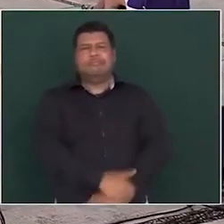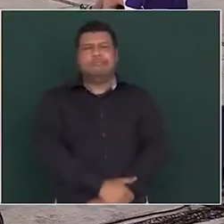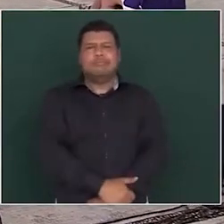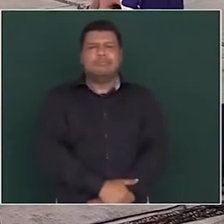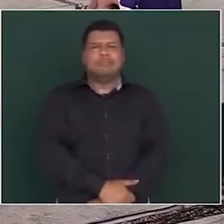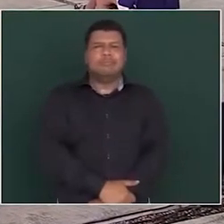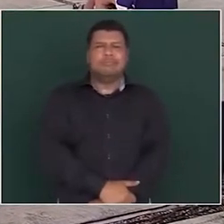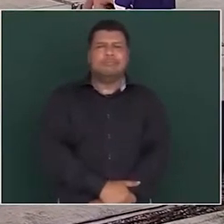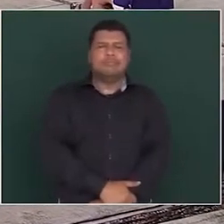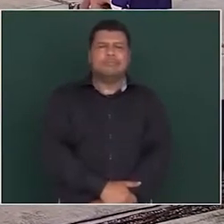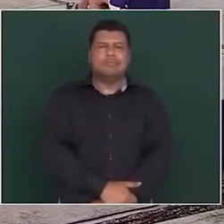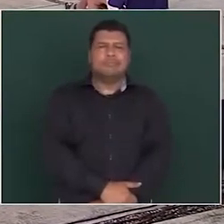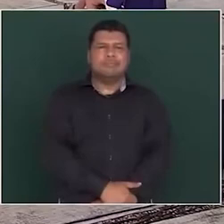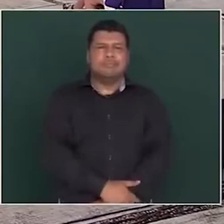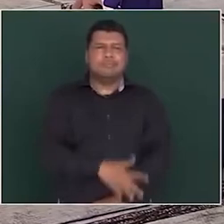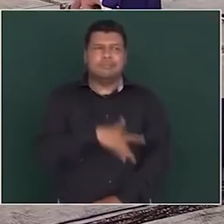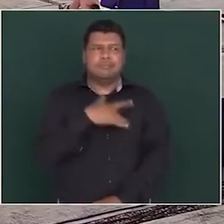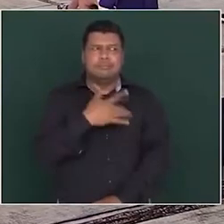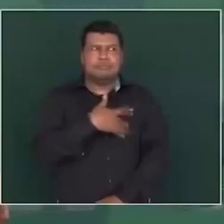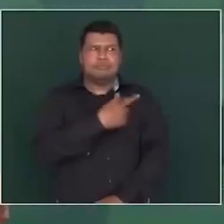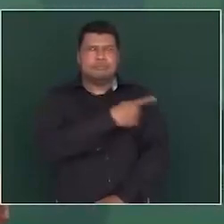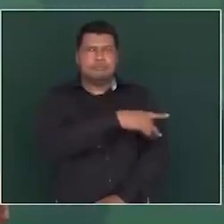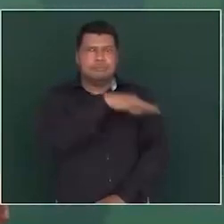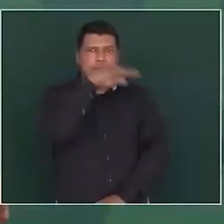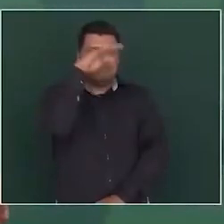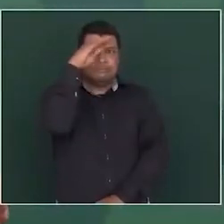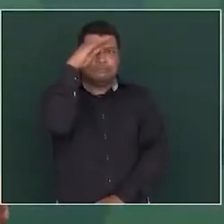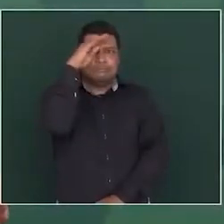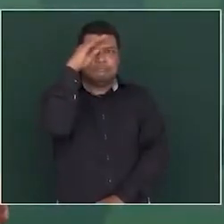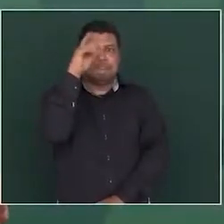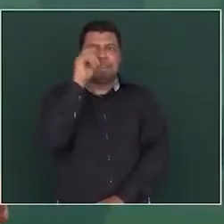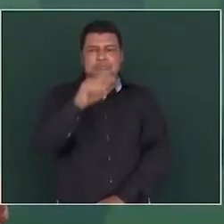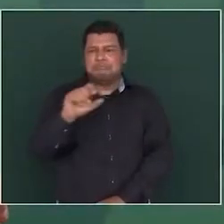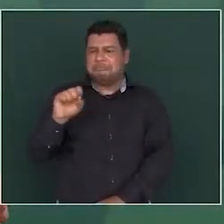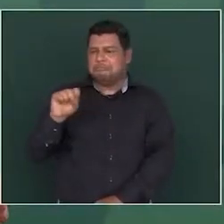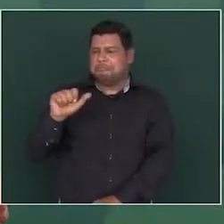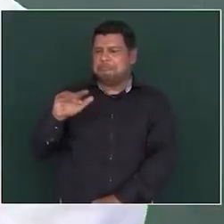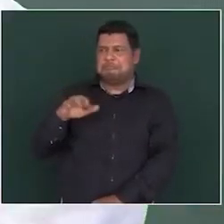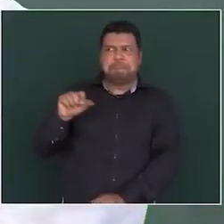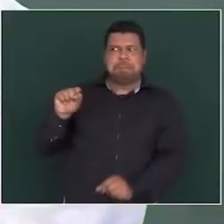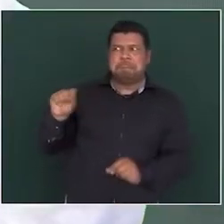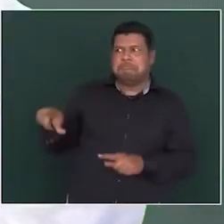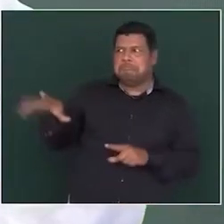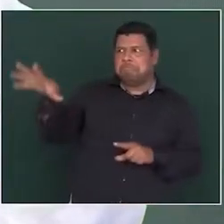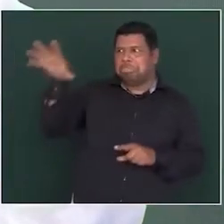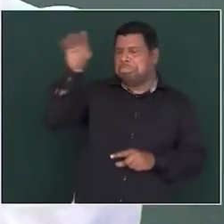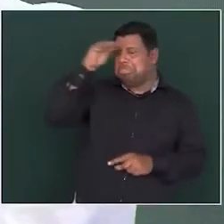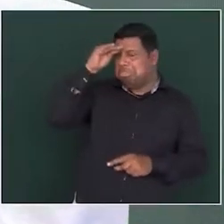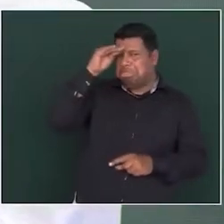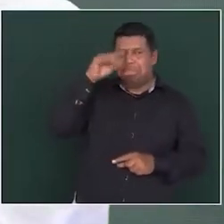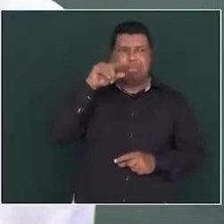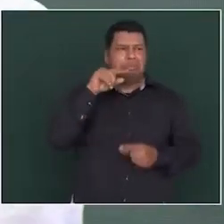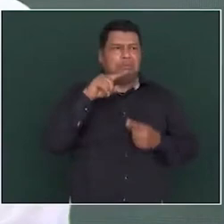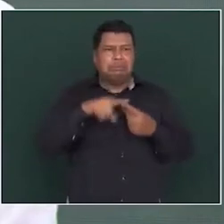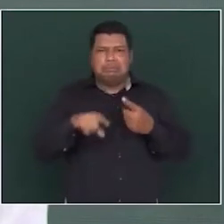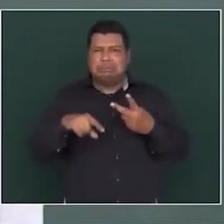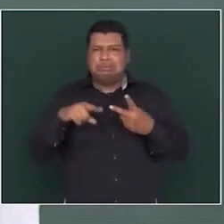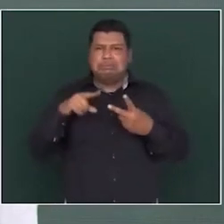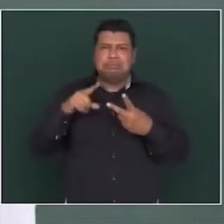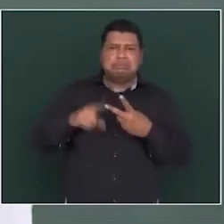¿cómo piensa Cedillo? pues como piensa Salinas como piensa